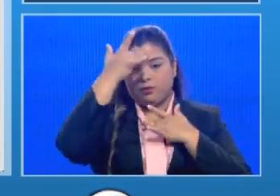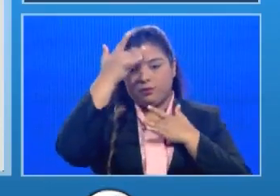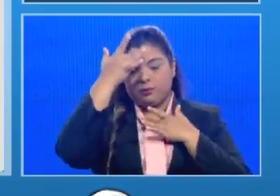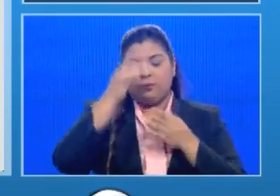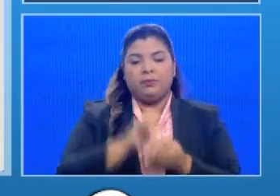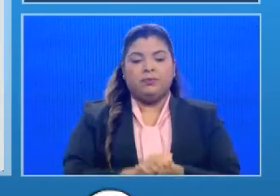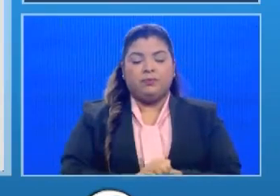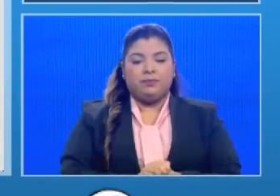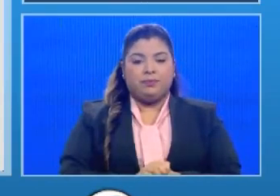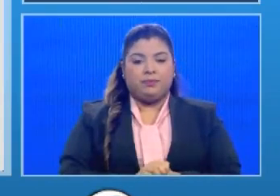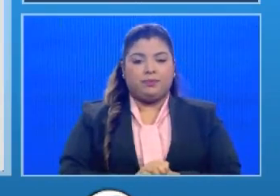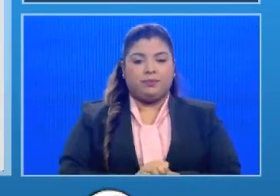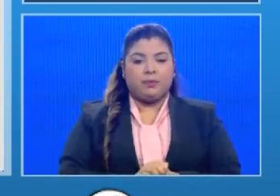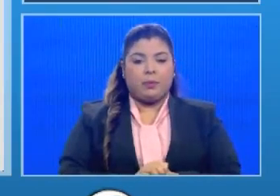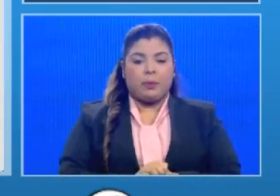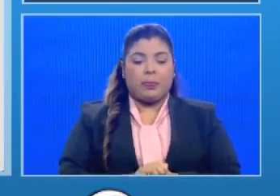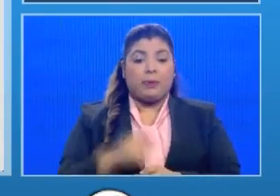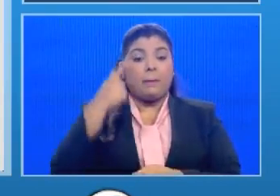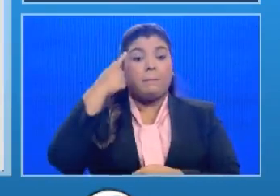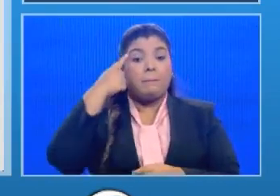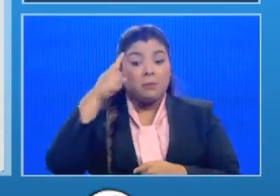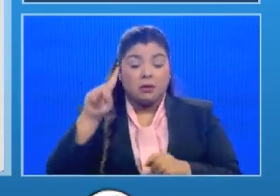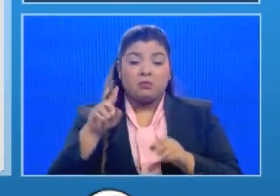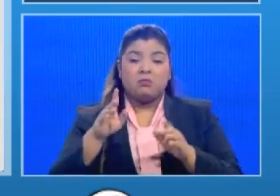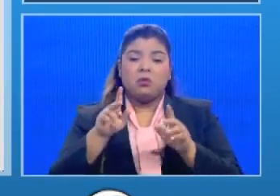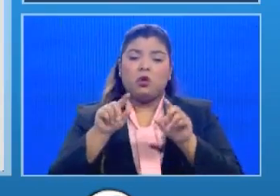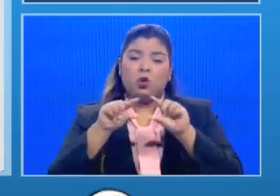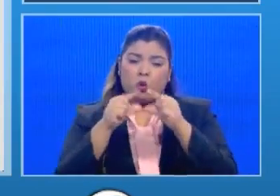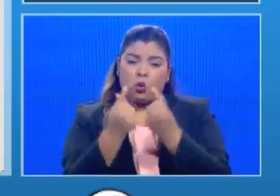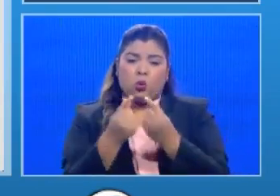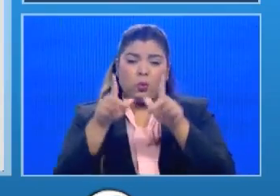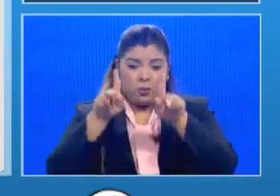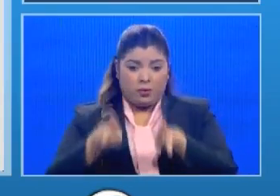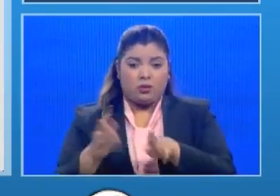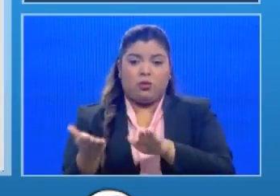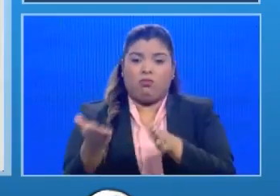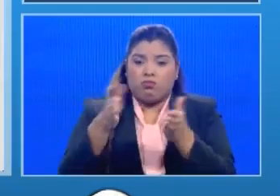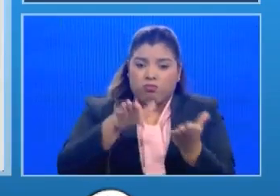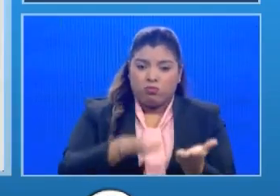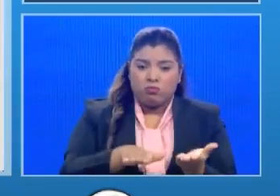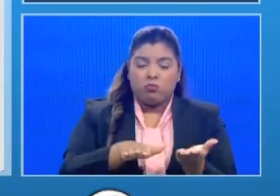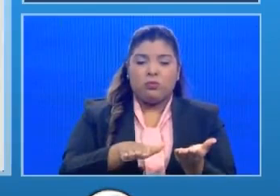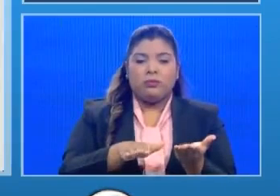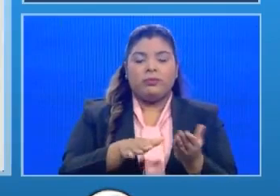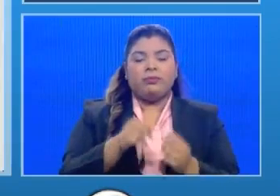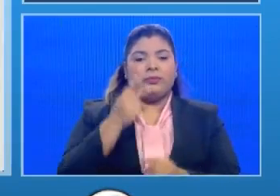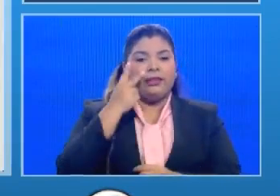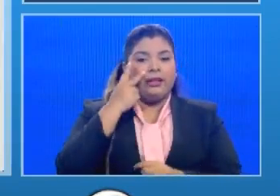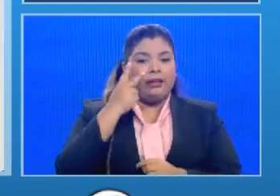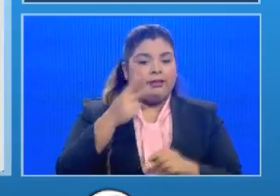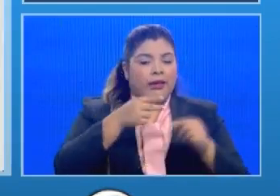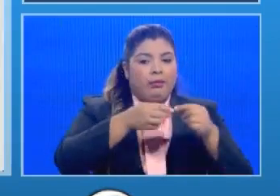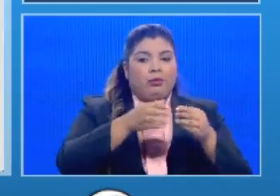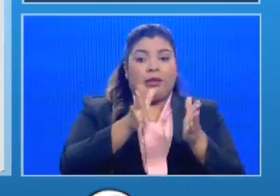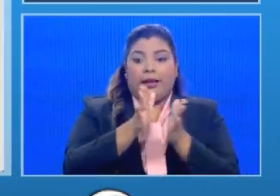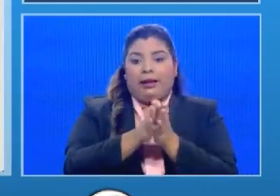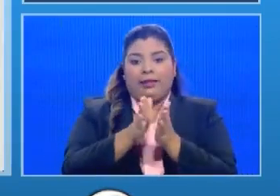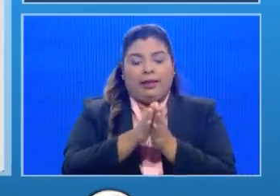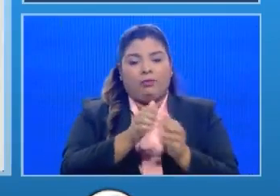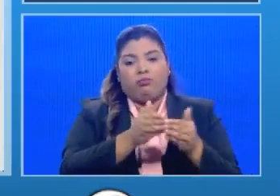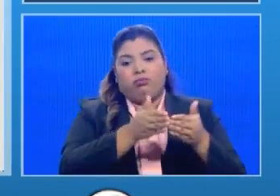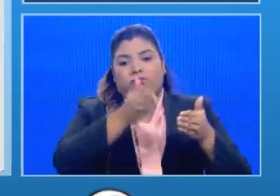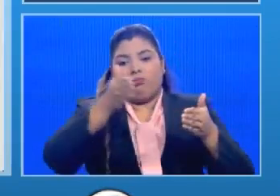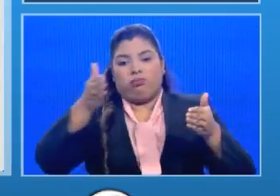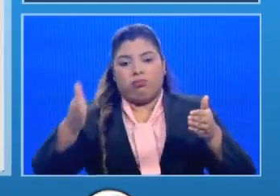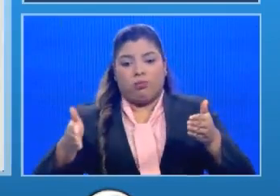embargo, para las defunciones, se va hacia el otro extremo de las edades, en